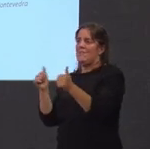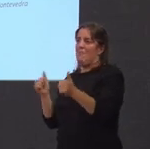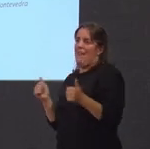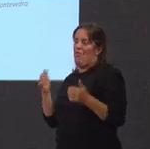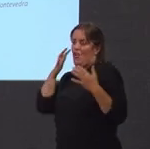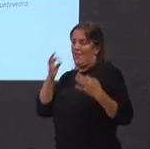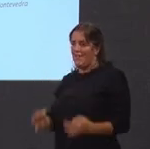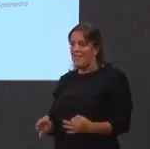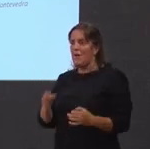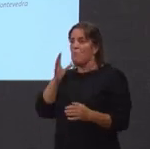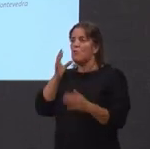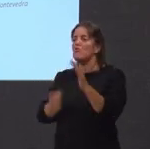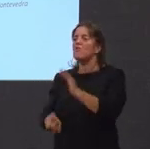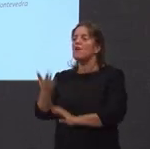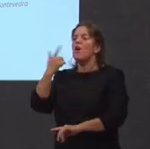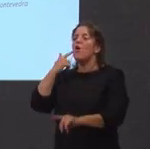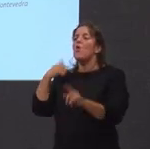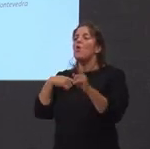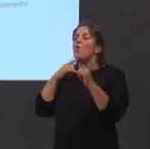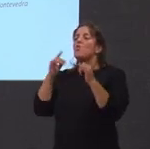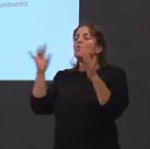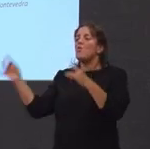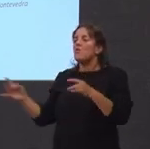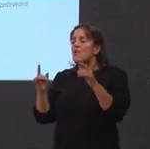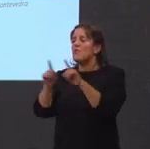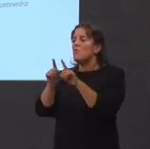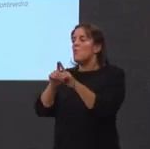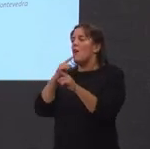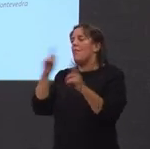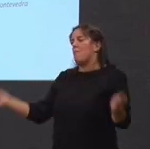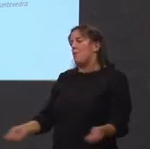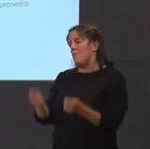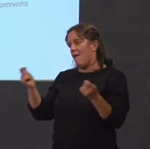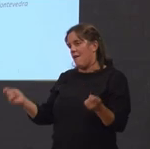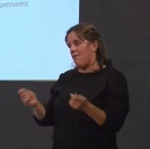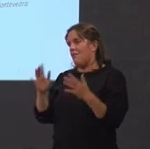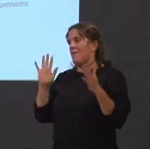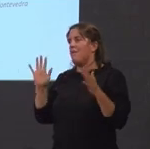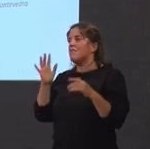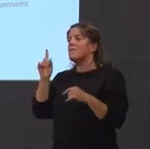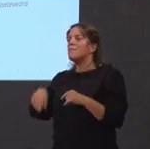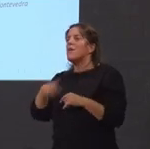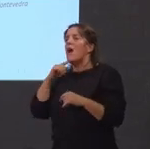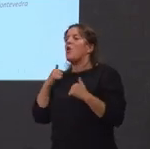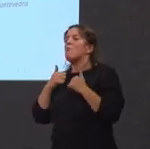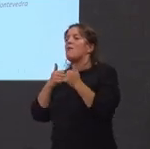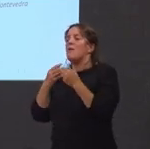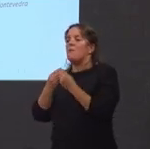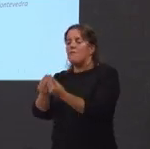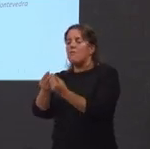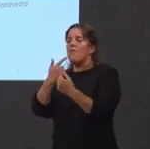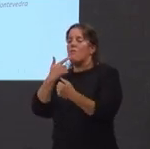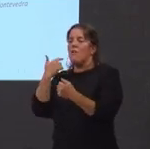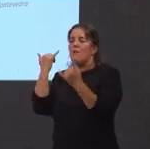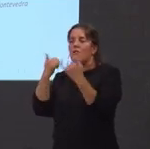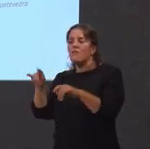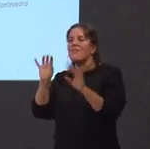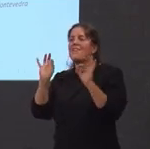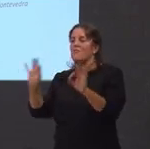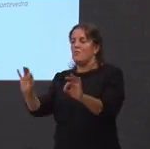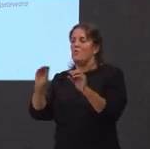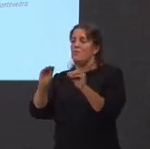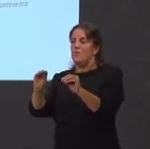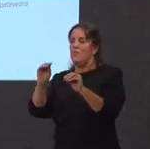xurdindo así un folclorismo que tiña moito de propaganda o tempo que de acompañamento aos feitos e manifestacións do propio franquismo.